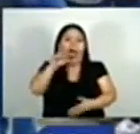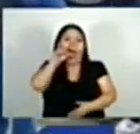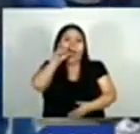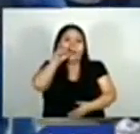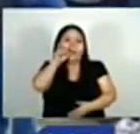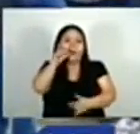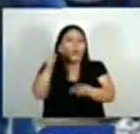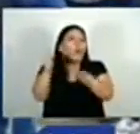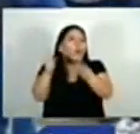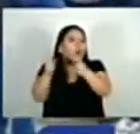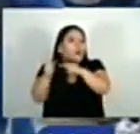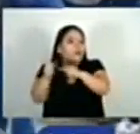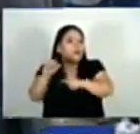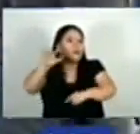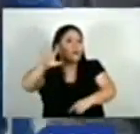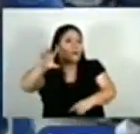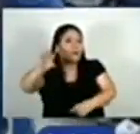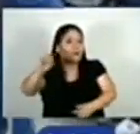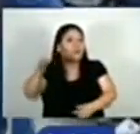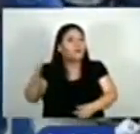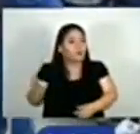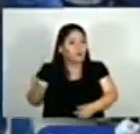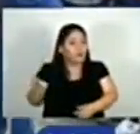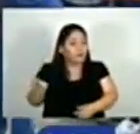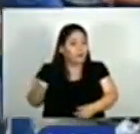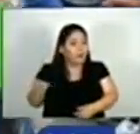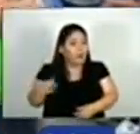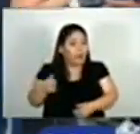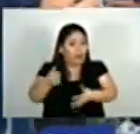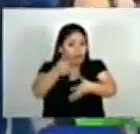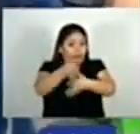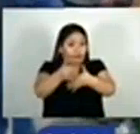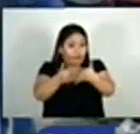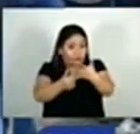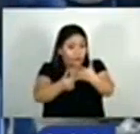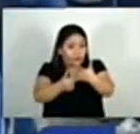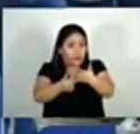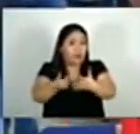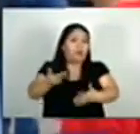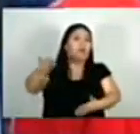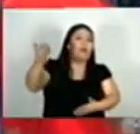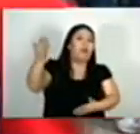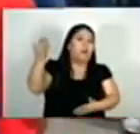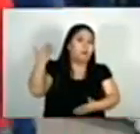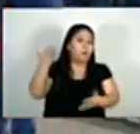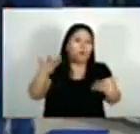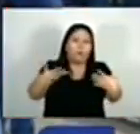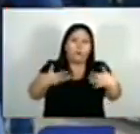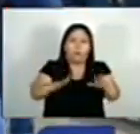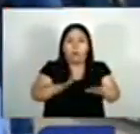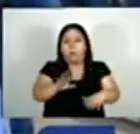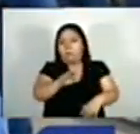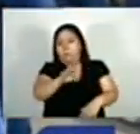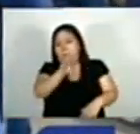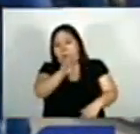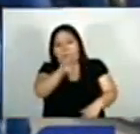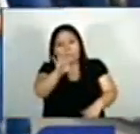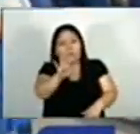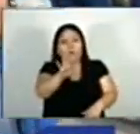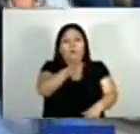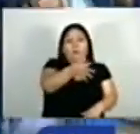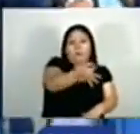una está a 50 centavos cada una. Cuando usualmente pues las está llevando como a 25